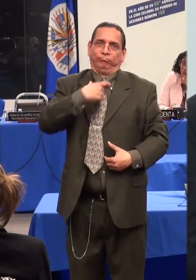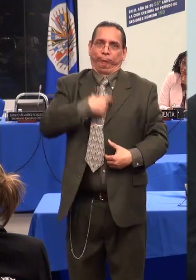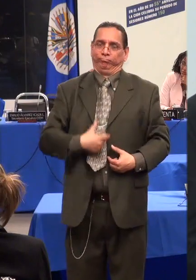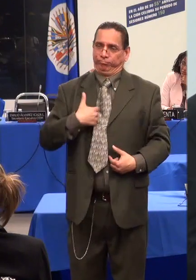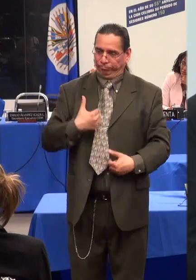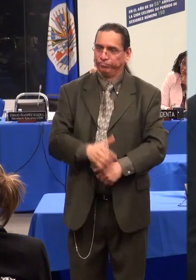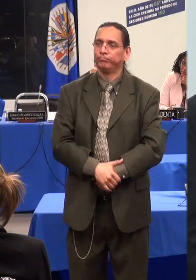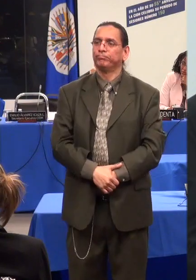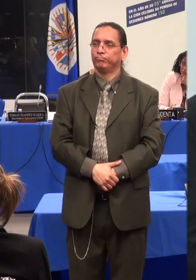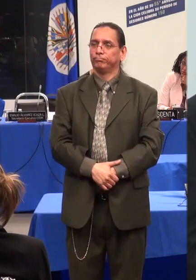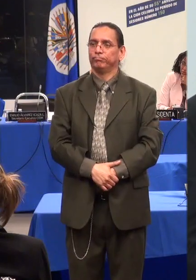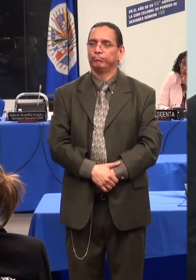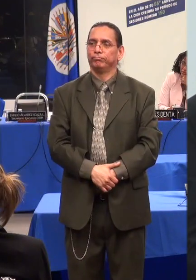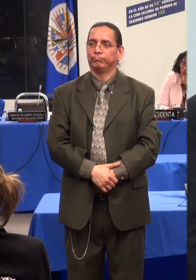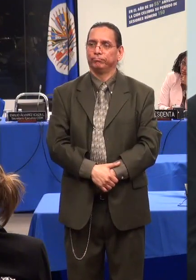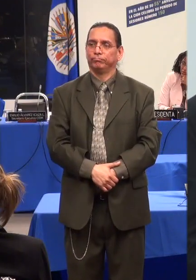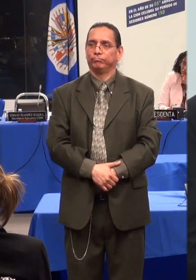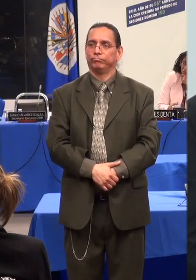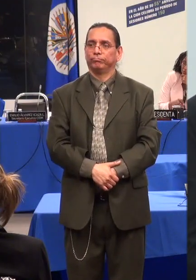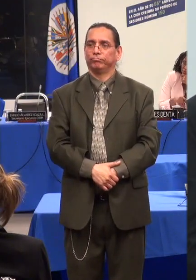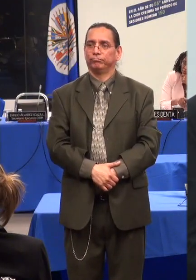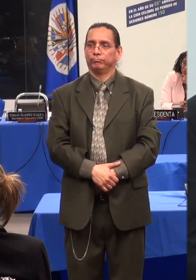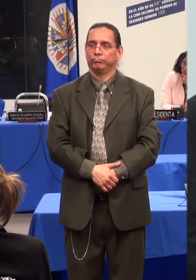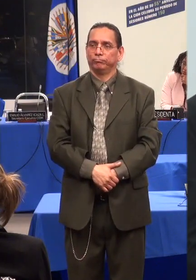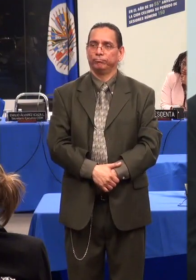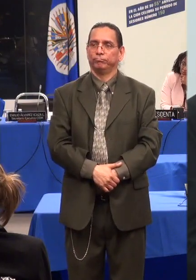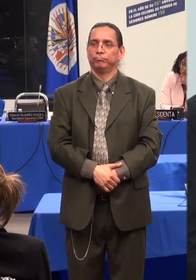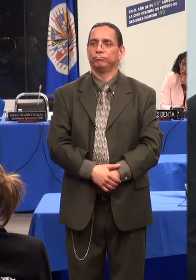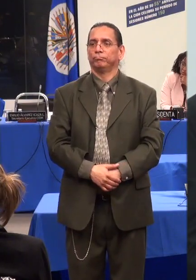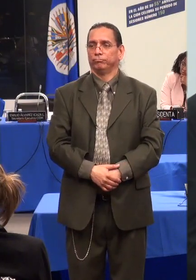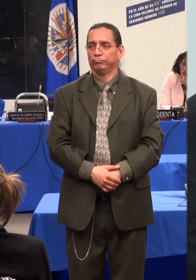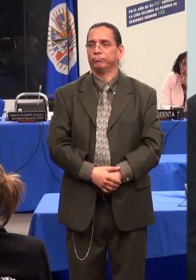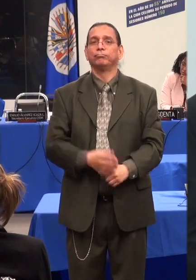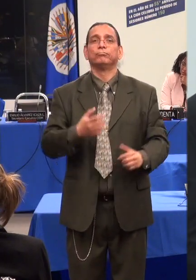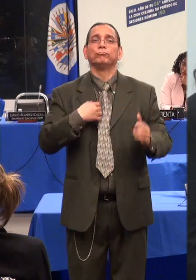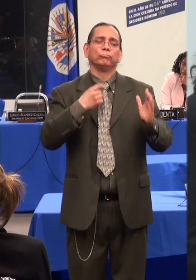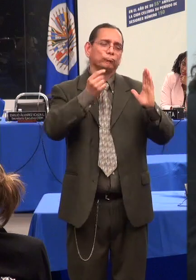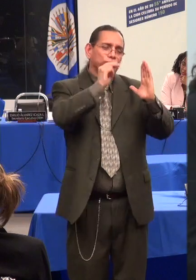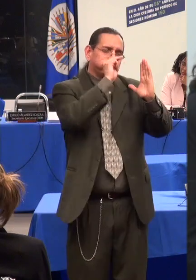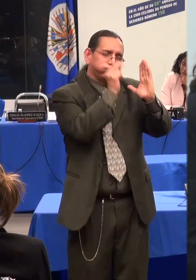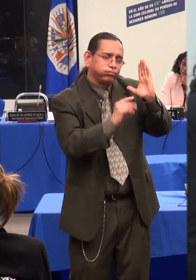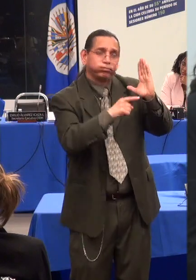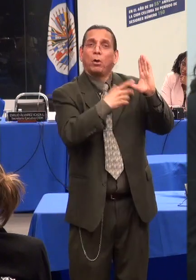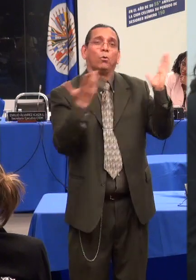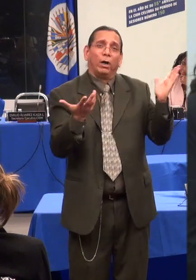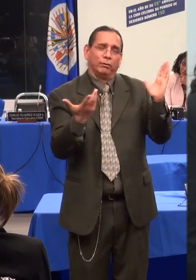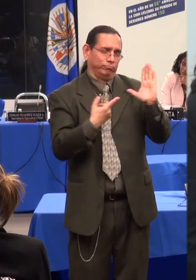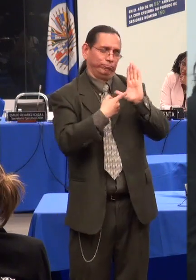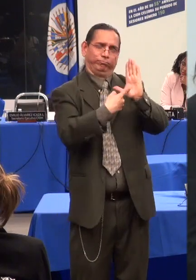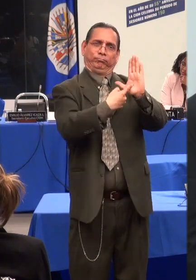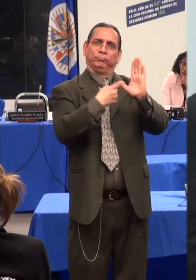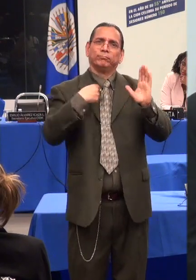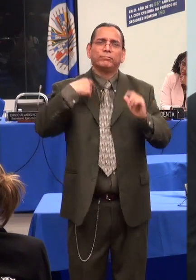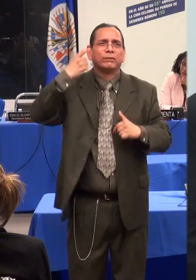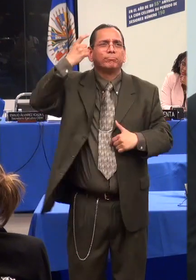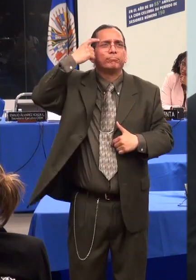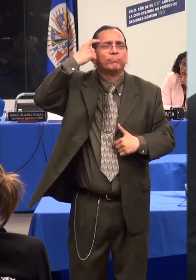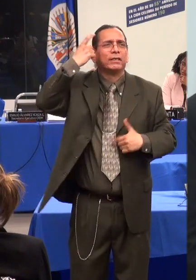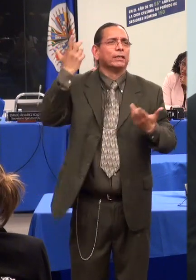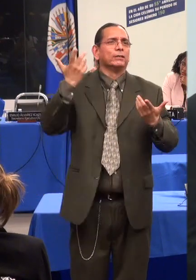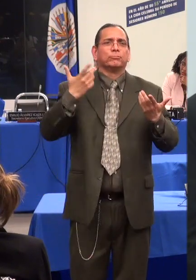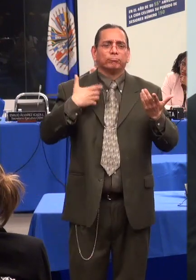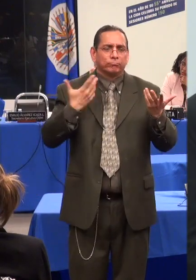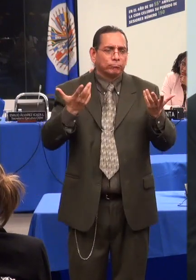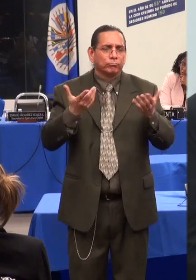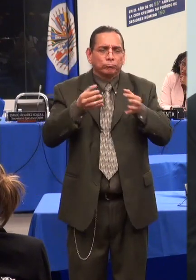que propende por la protección de los derechos humanos, hago un llamado al Estado colombiano para que no